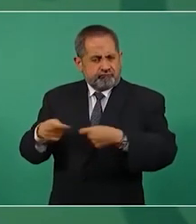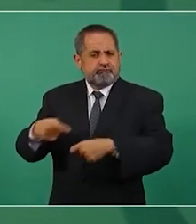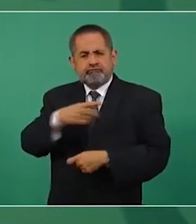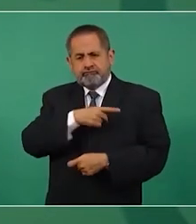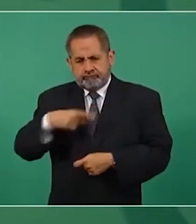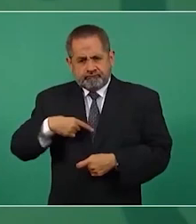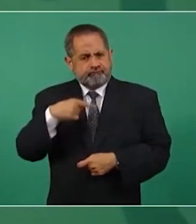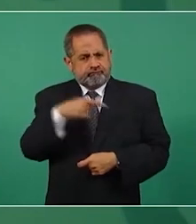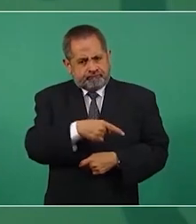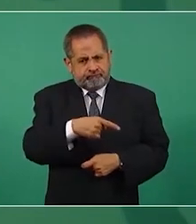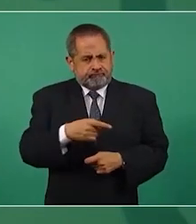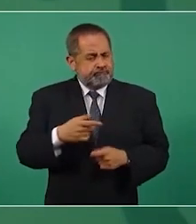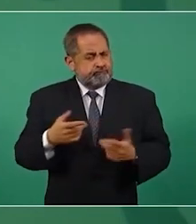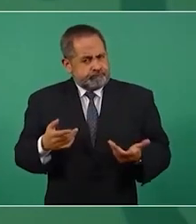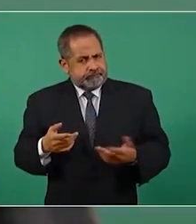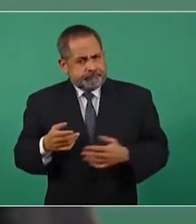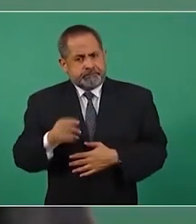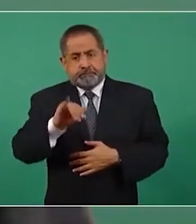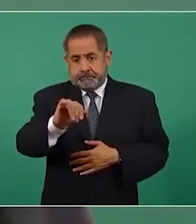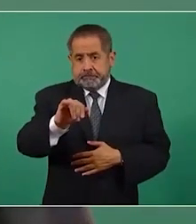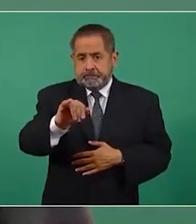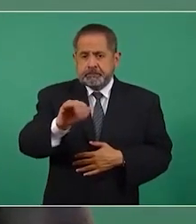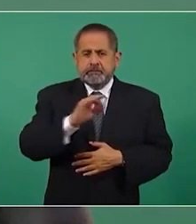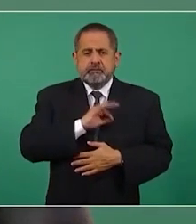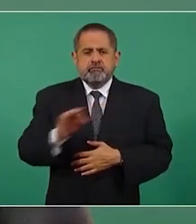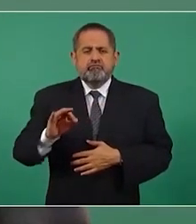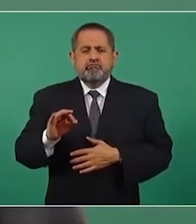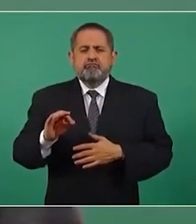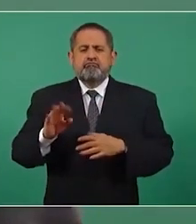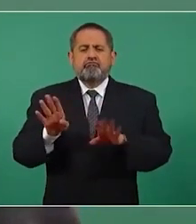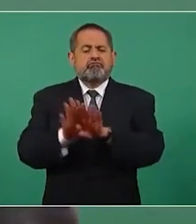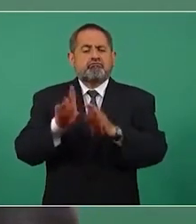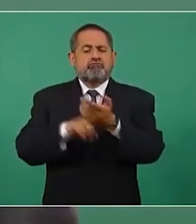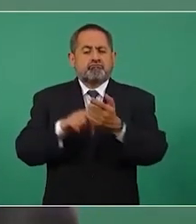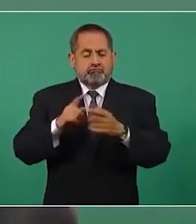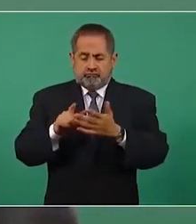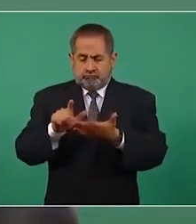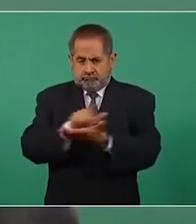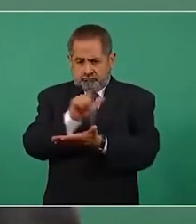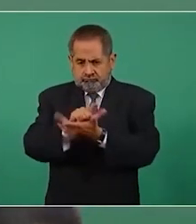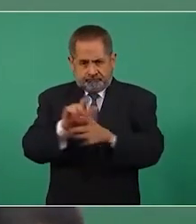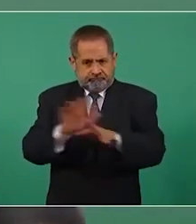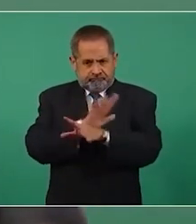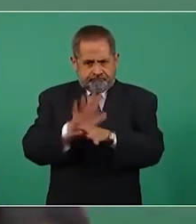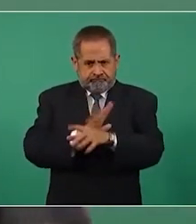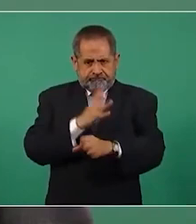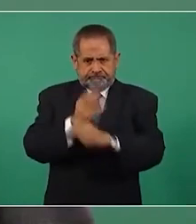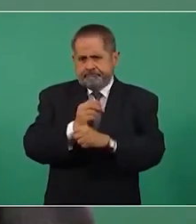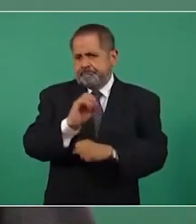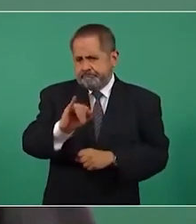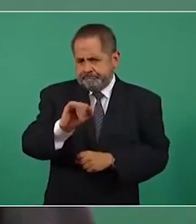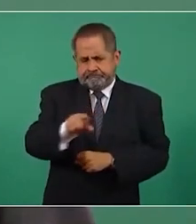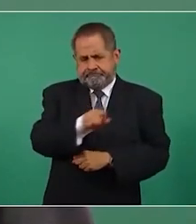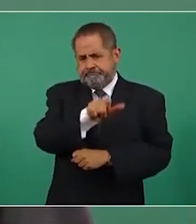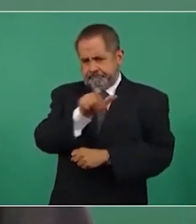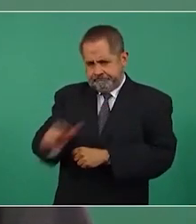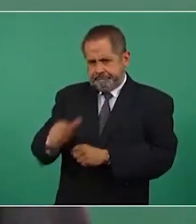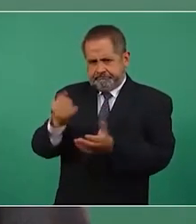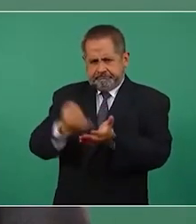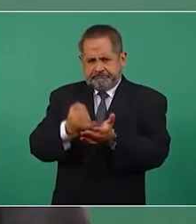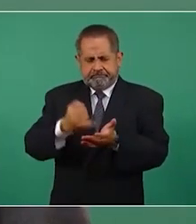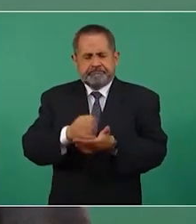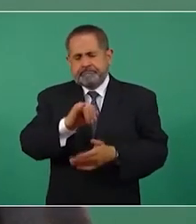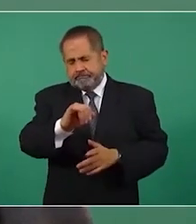sobre esto sí hubo un cambio porque se